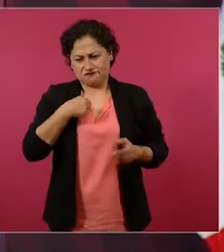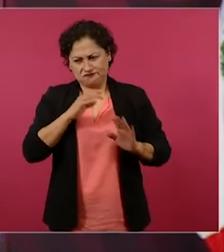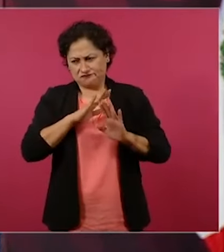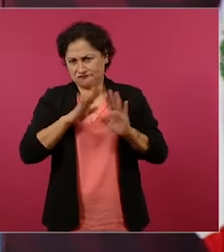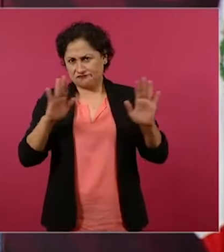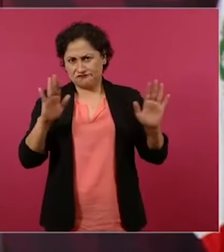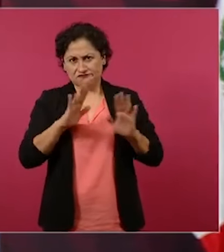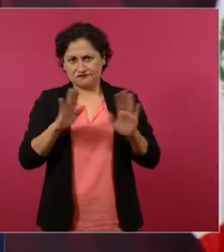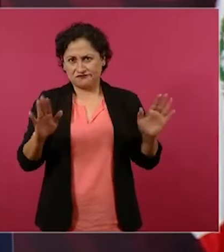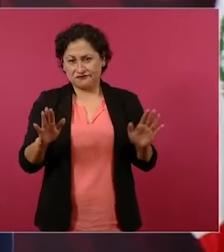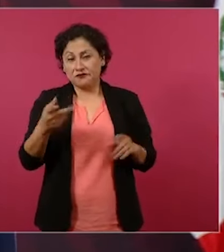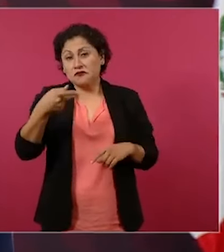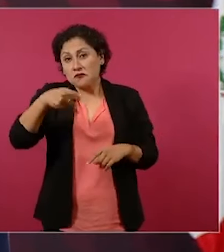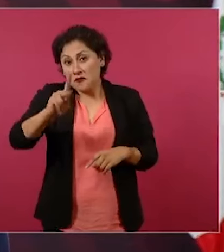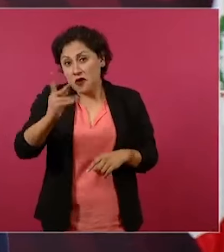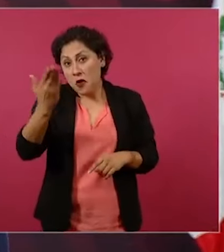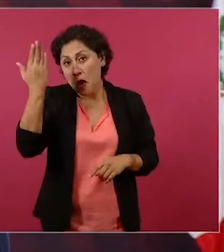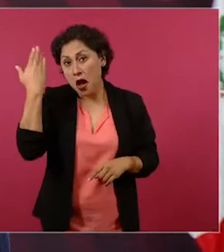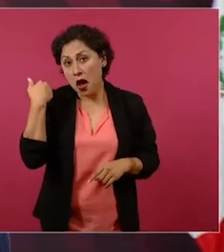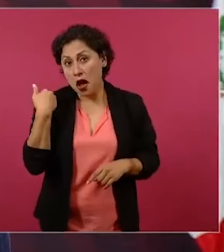era normal.